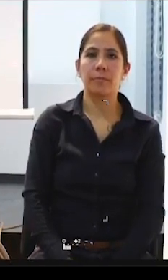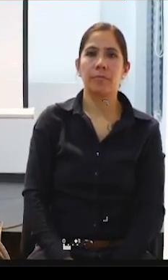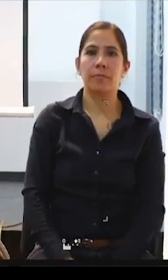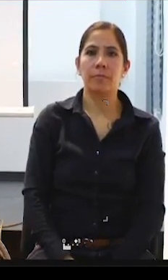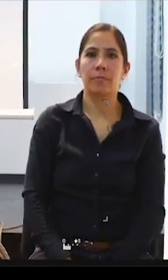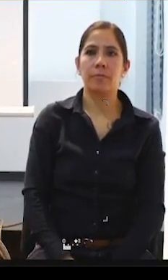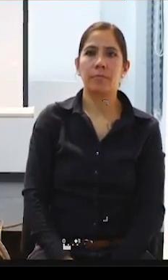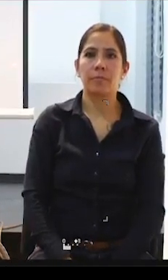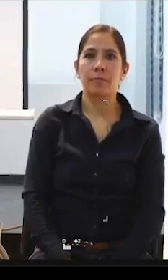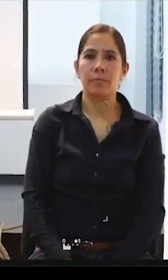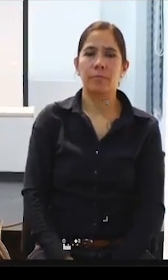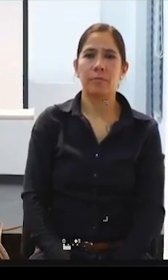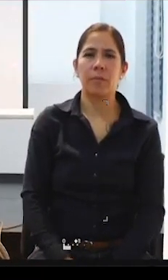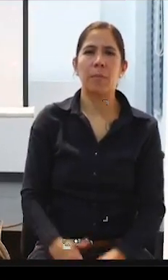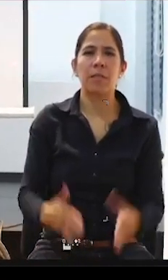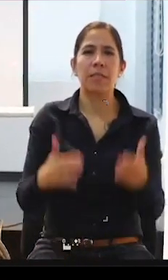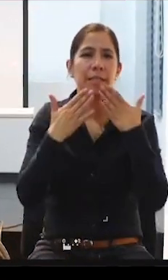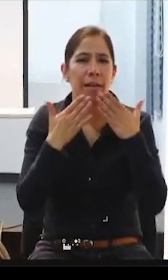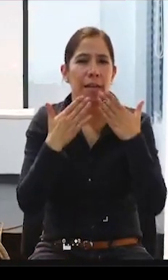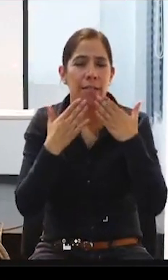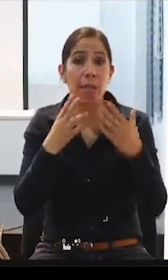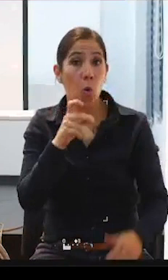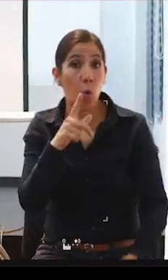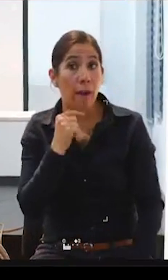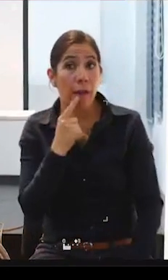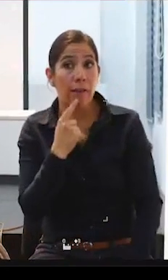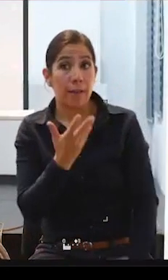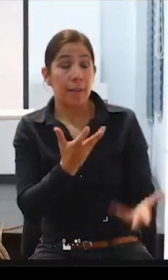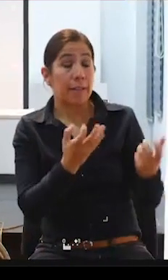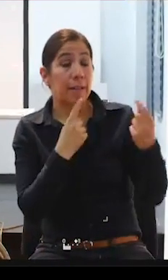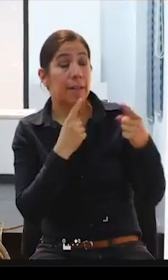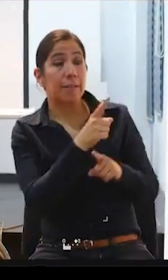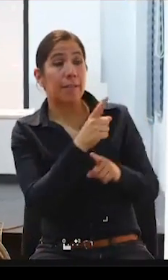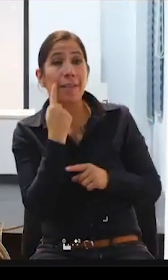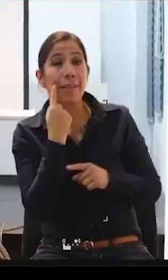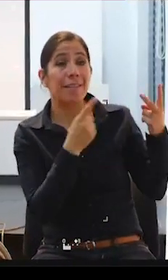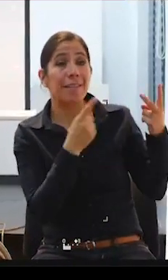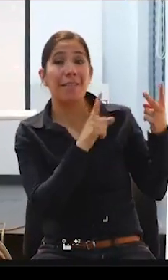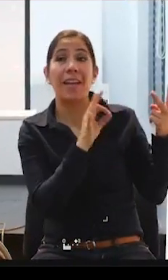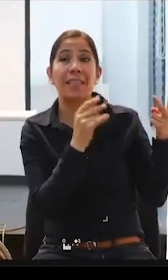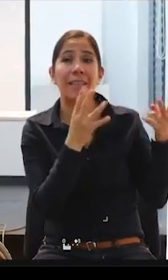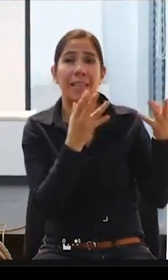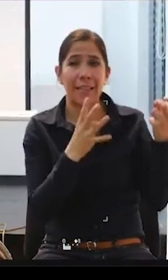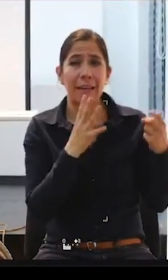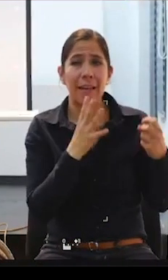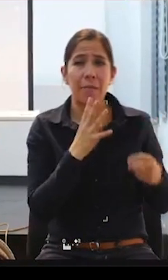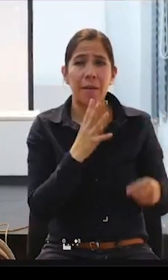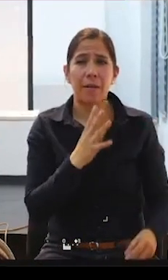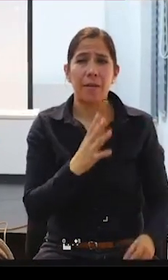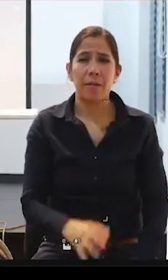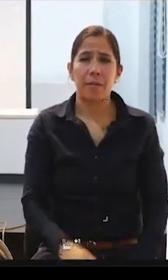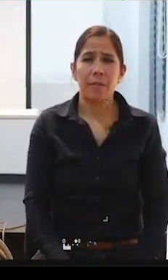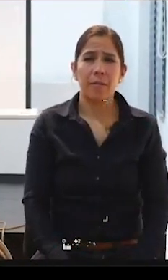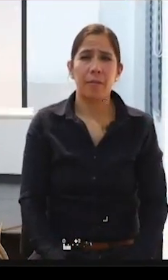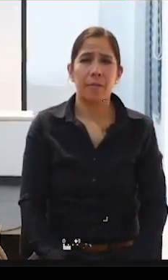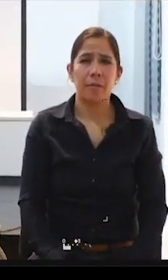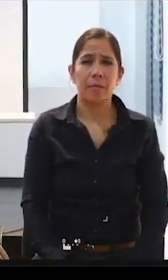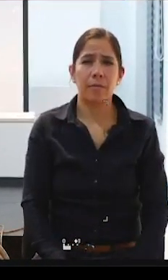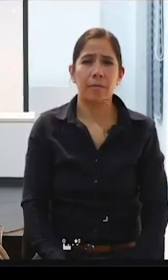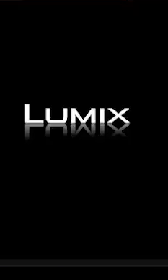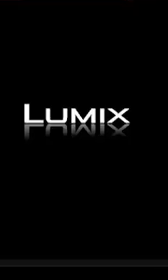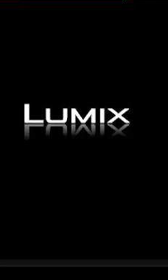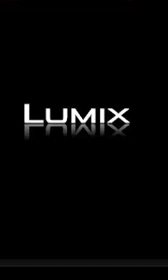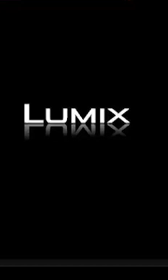que nos tiene algo ahí en la punta de la lengua y también pedirle a las personas que están presentes si alguien